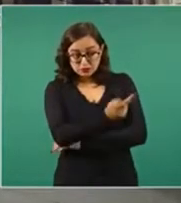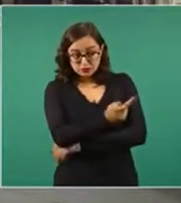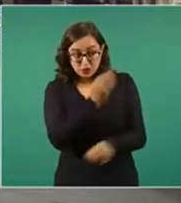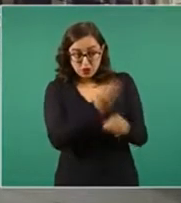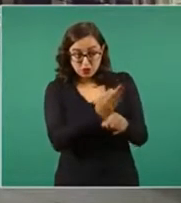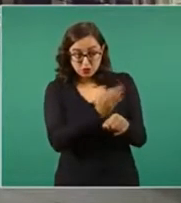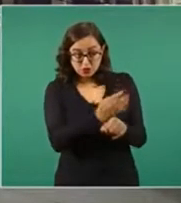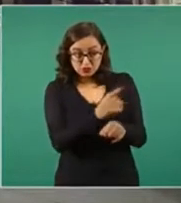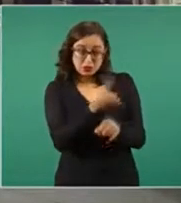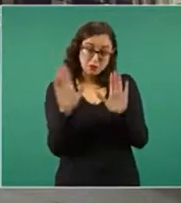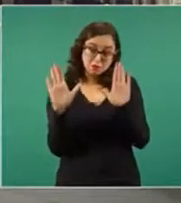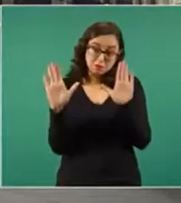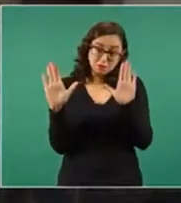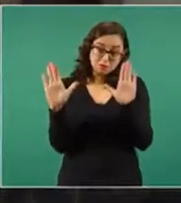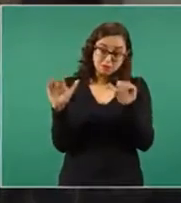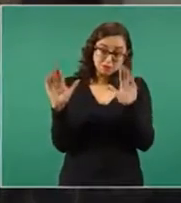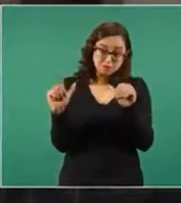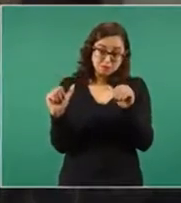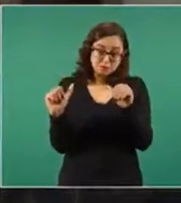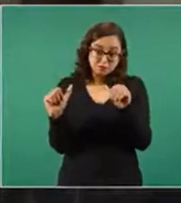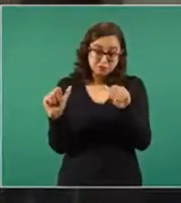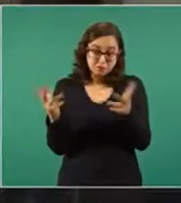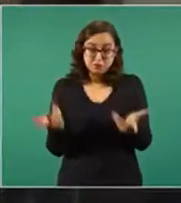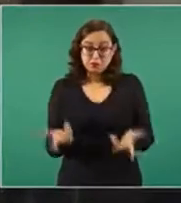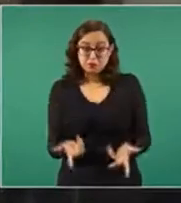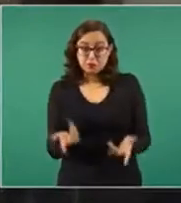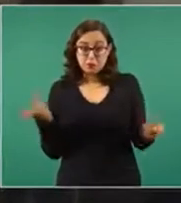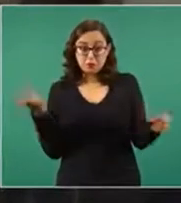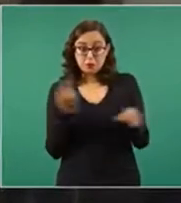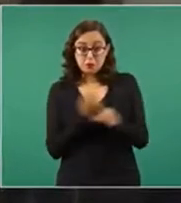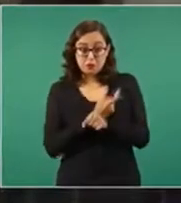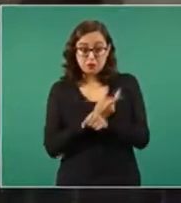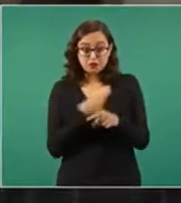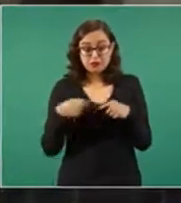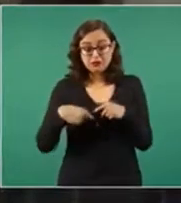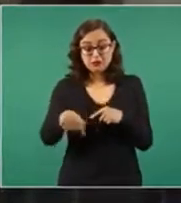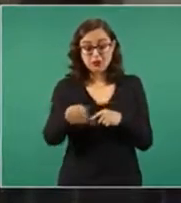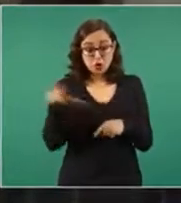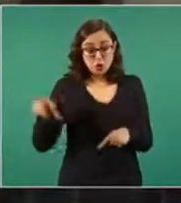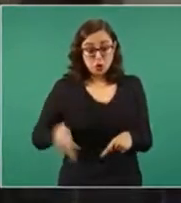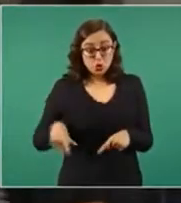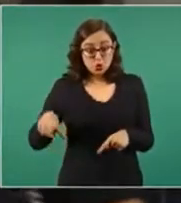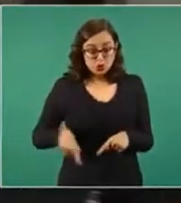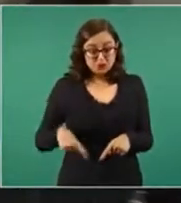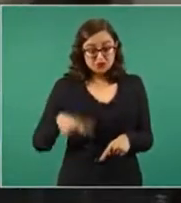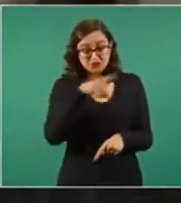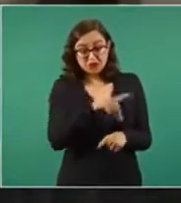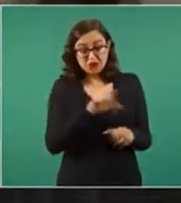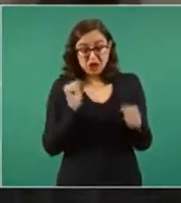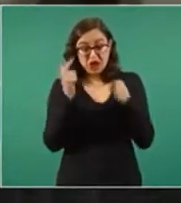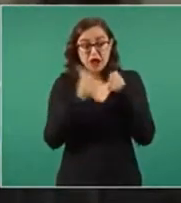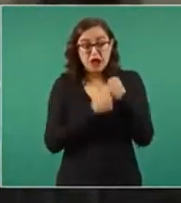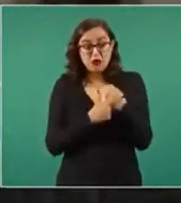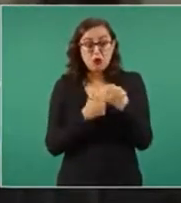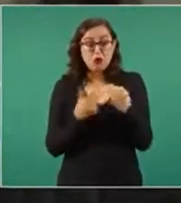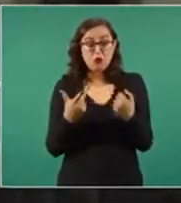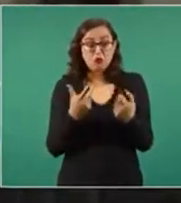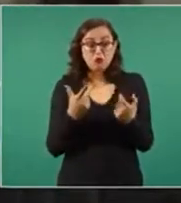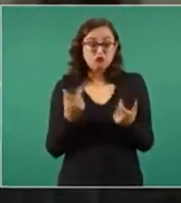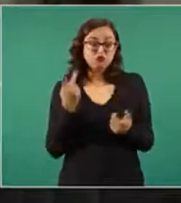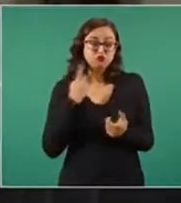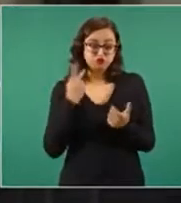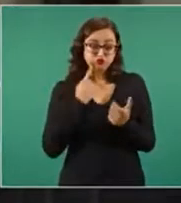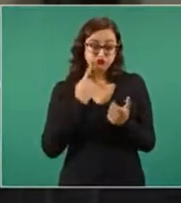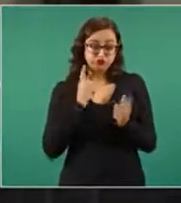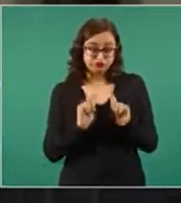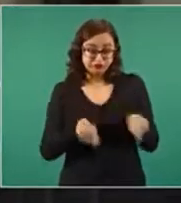o por esta despedida se descarta, al menos en este gobierno, que usted vuelva a tener un cargo público, ya no sea en el